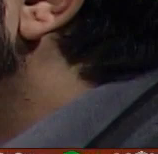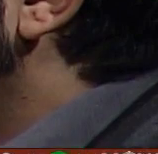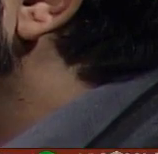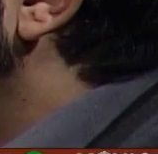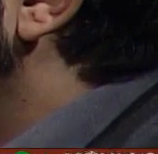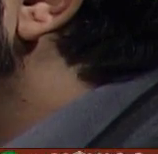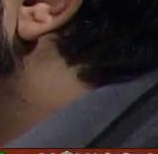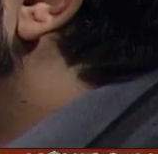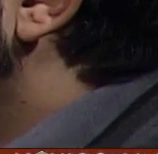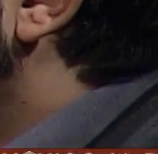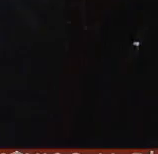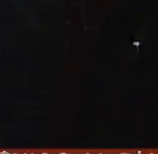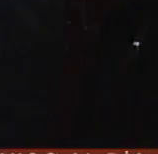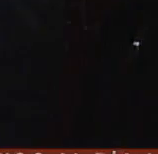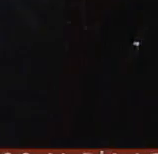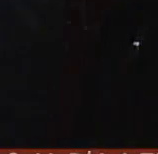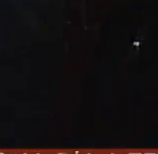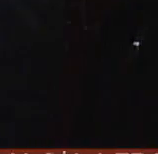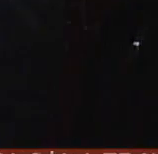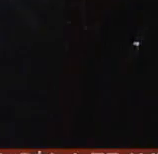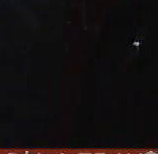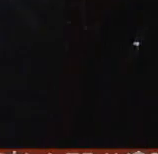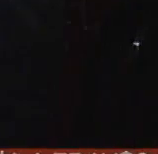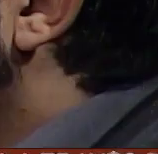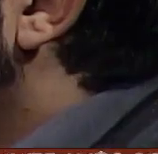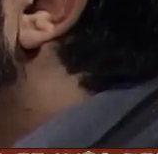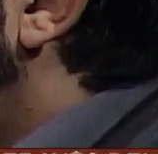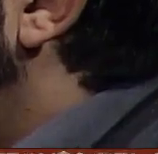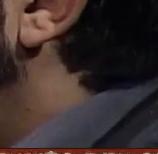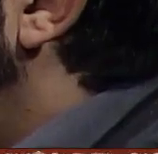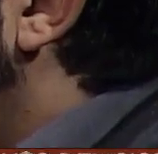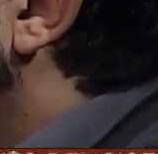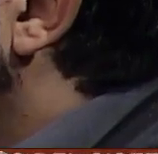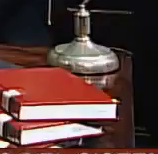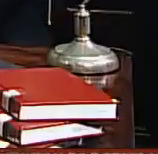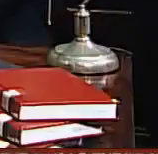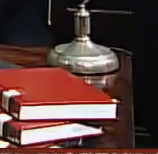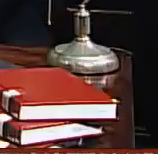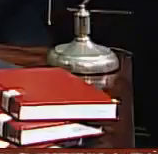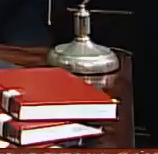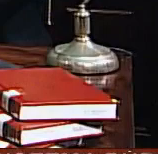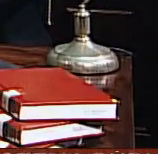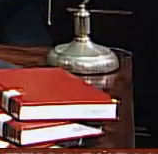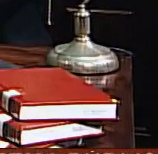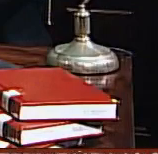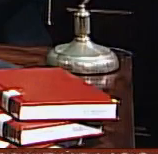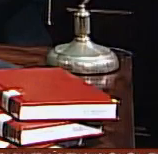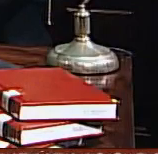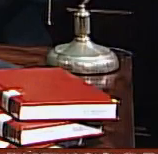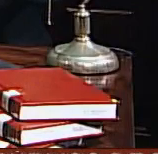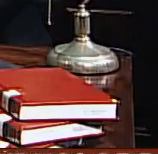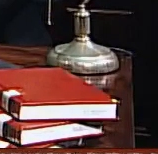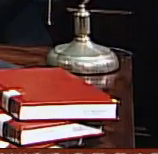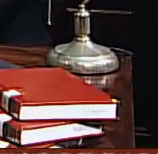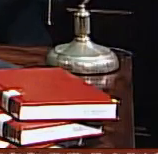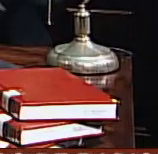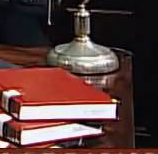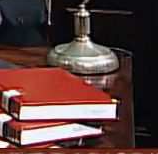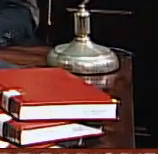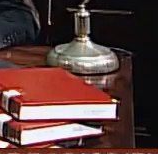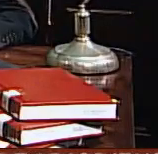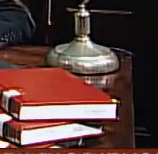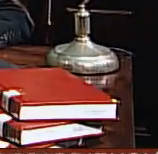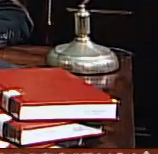cada entrada de cada programa pues una versión distinta dependiendo la temática y tejemos